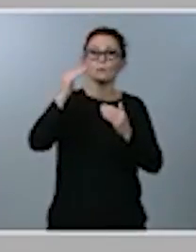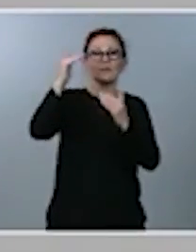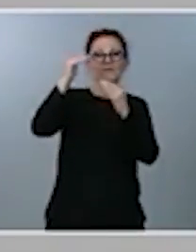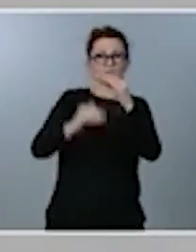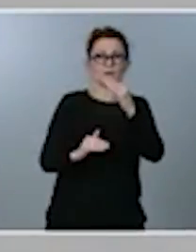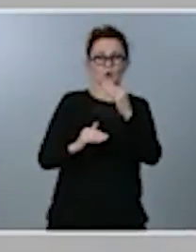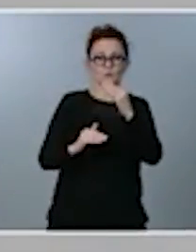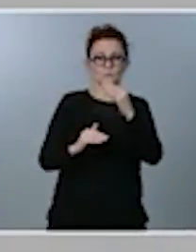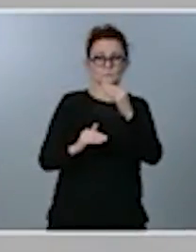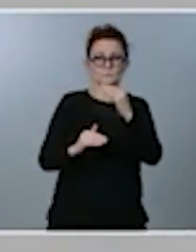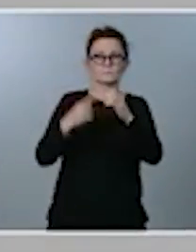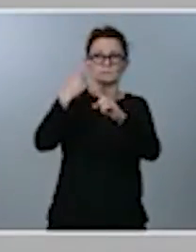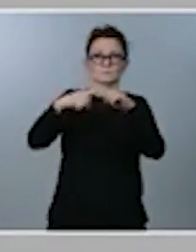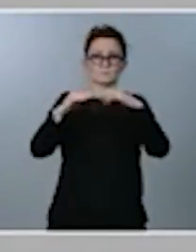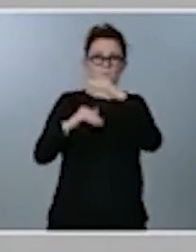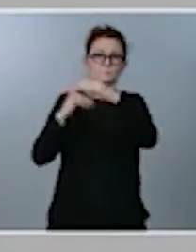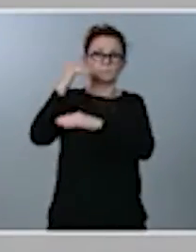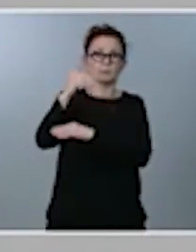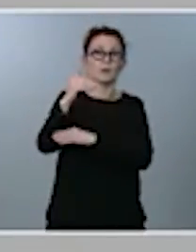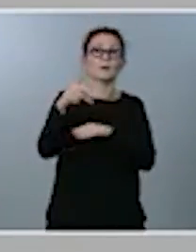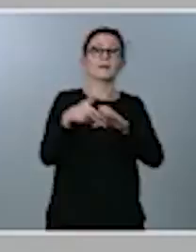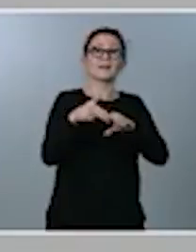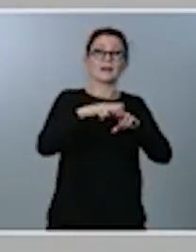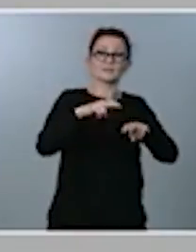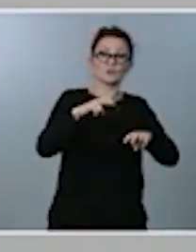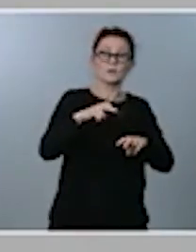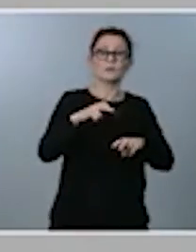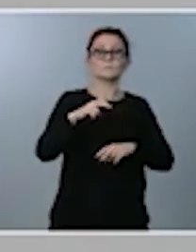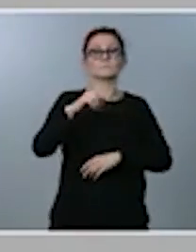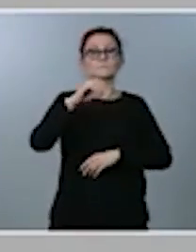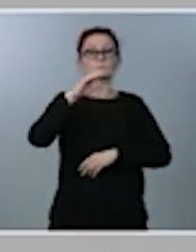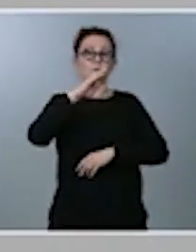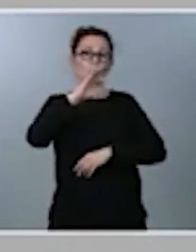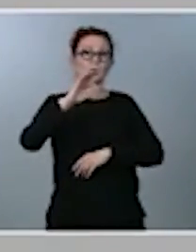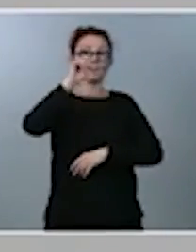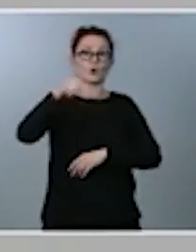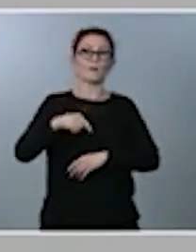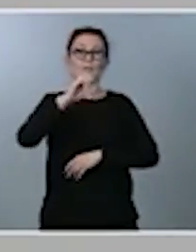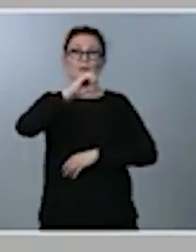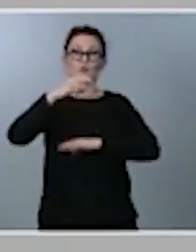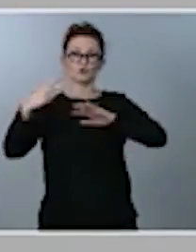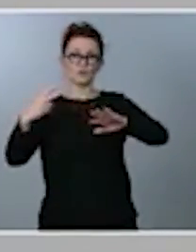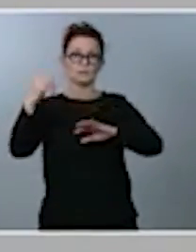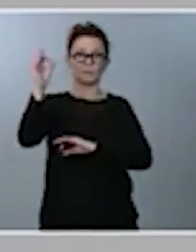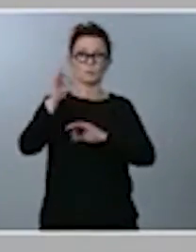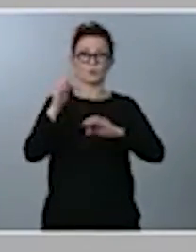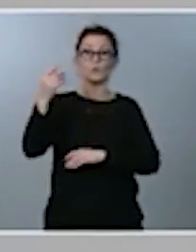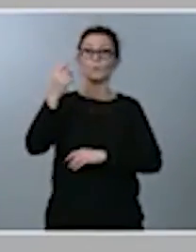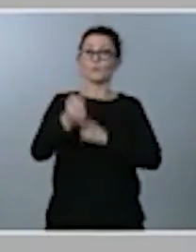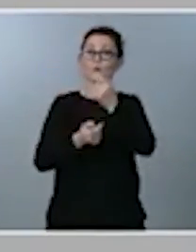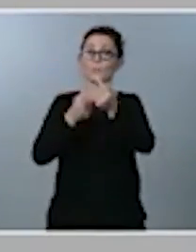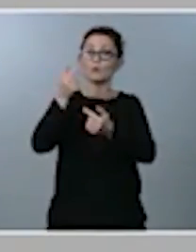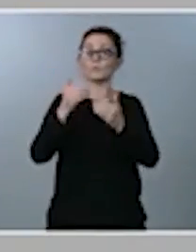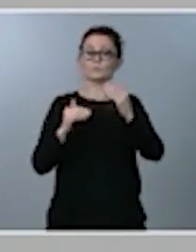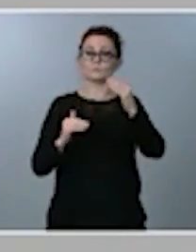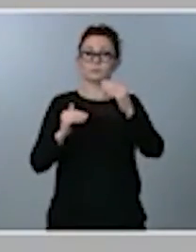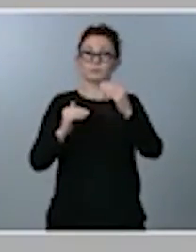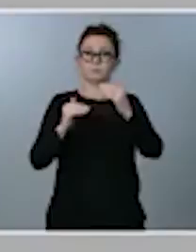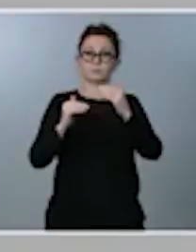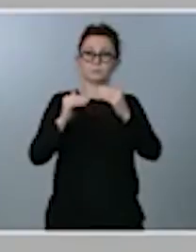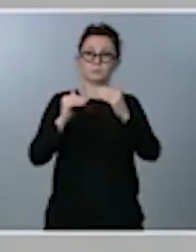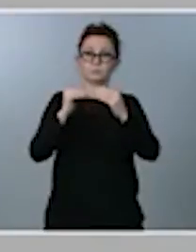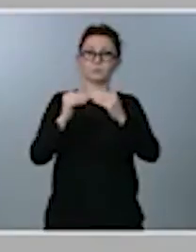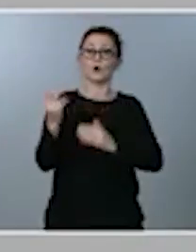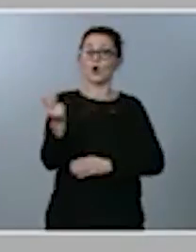que se sitúa en el 40,07 céntimos. De forma progresiva, hay que ir equiparando estos dos hidrocarburos,